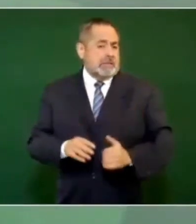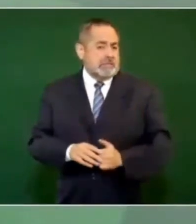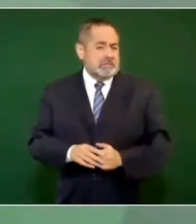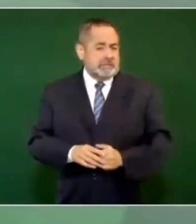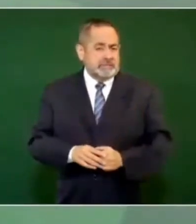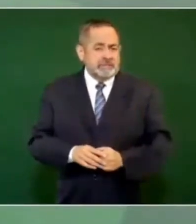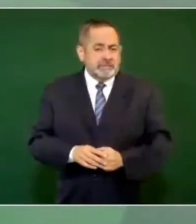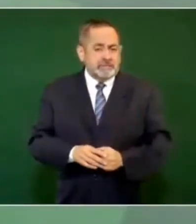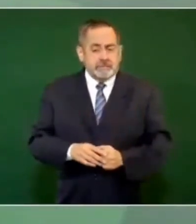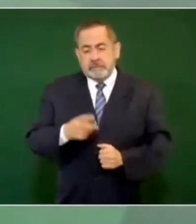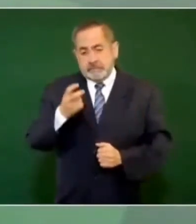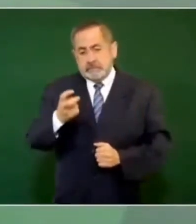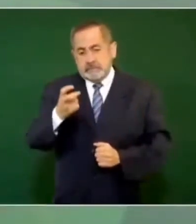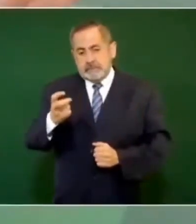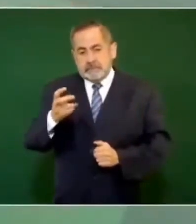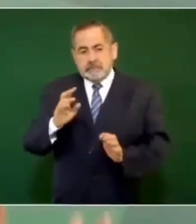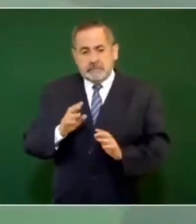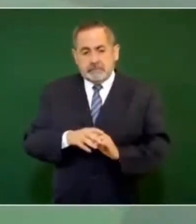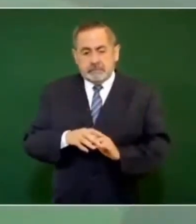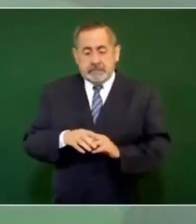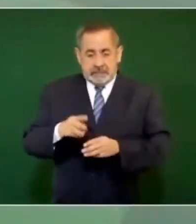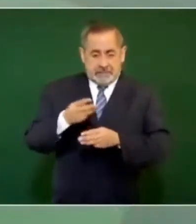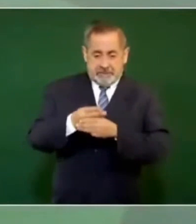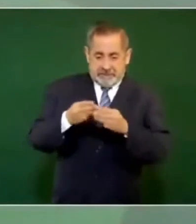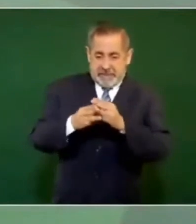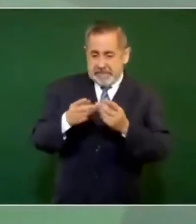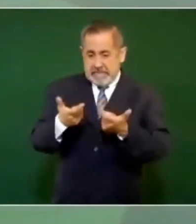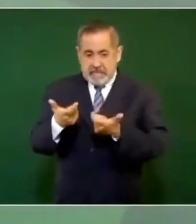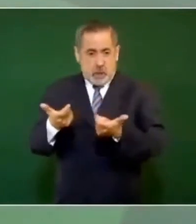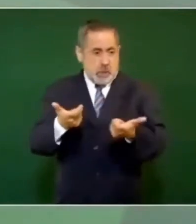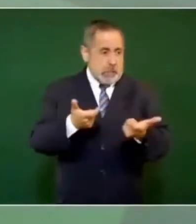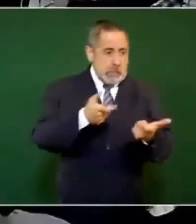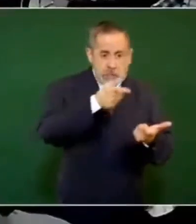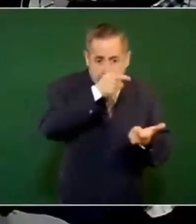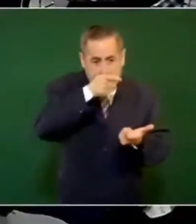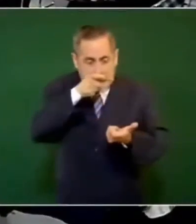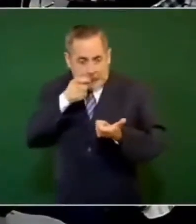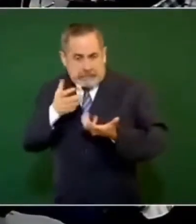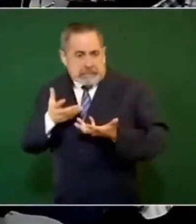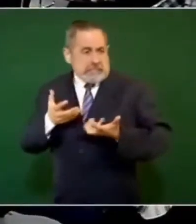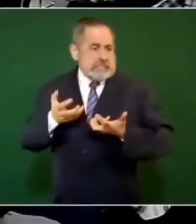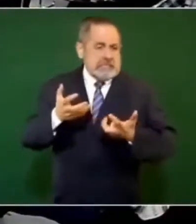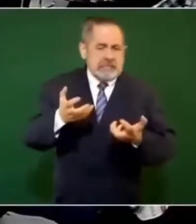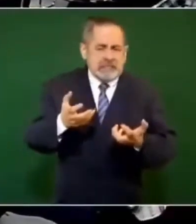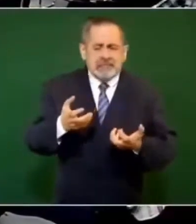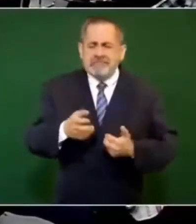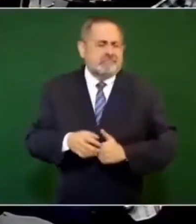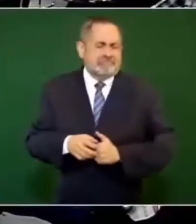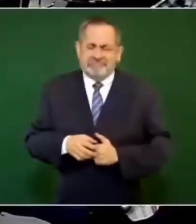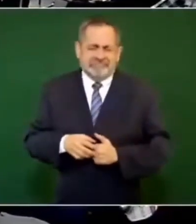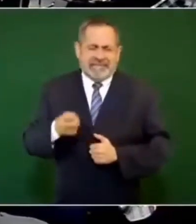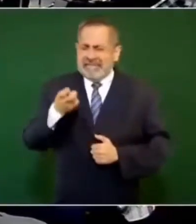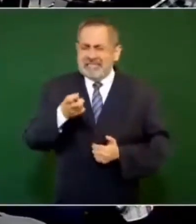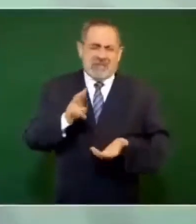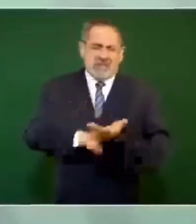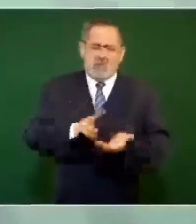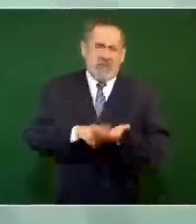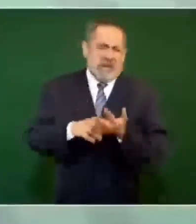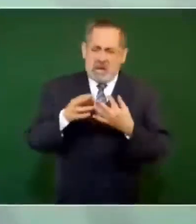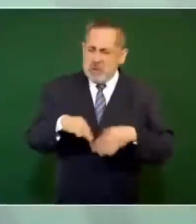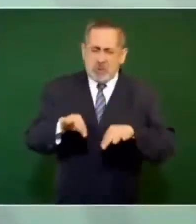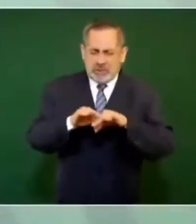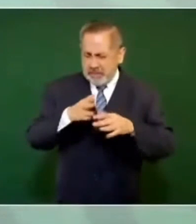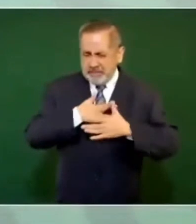Entonces, por eso lo material, el dinero, no puede ser lo fundamental en la vida.